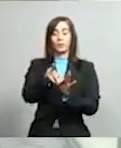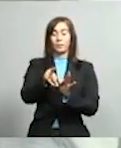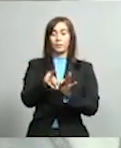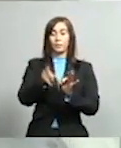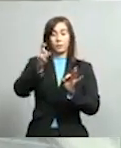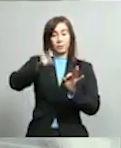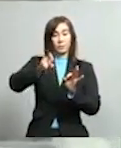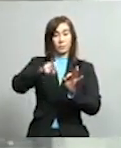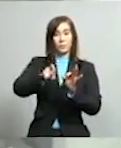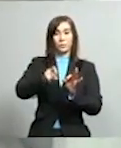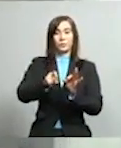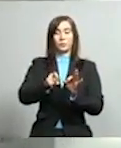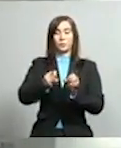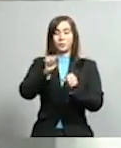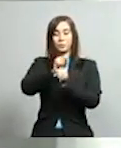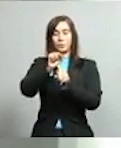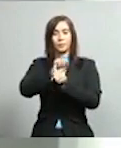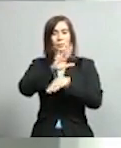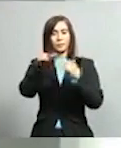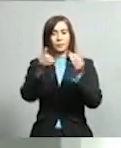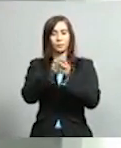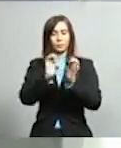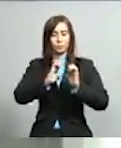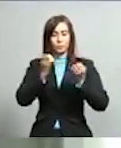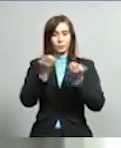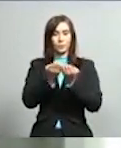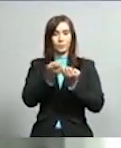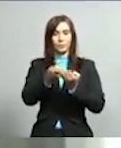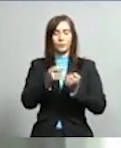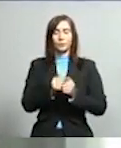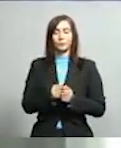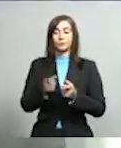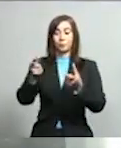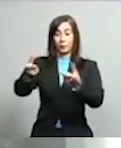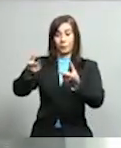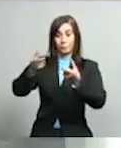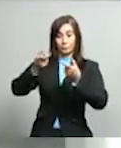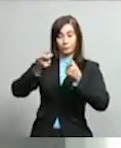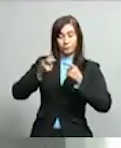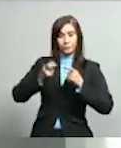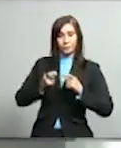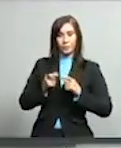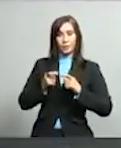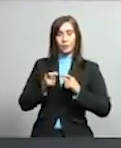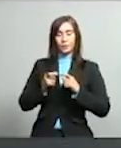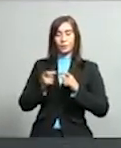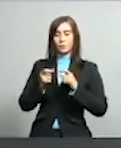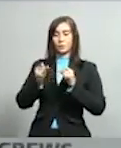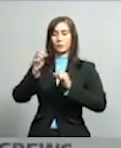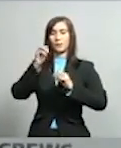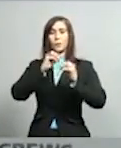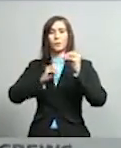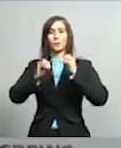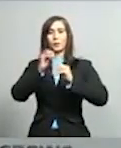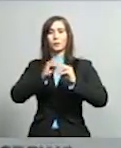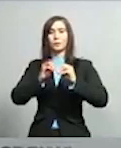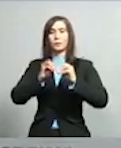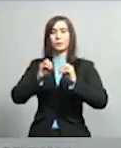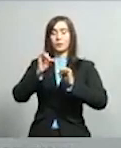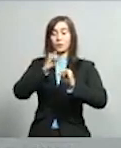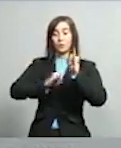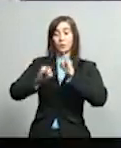de salud pública. Esta donación de la Organización Internacional de Energía